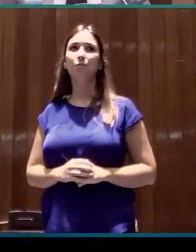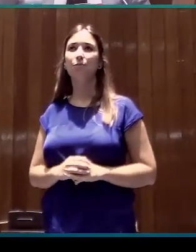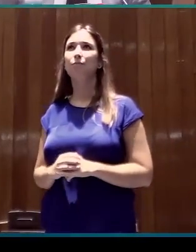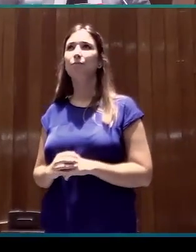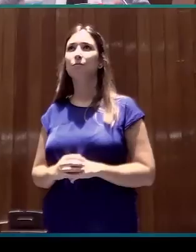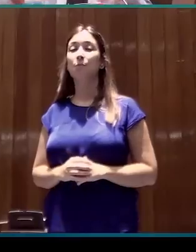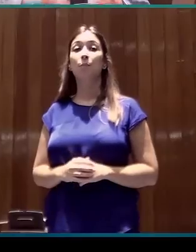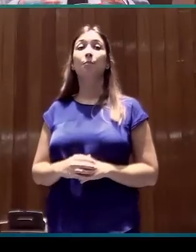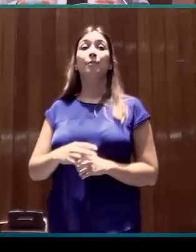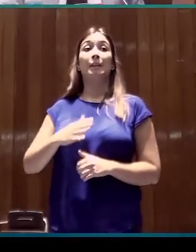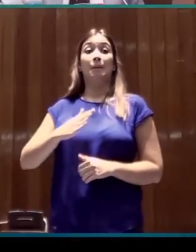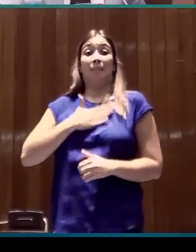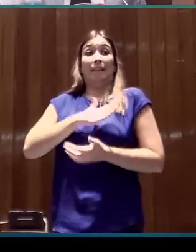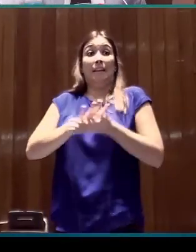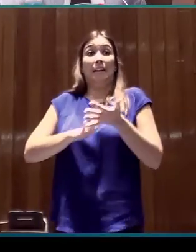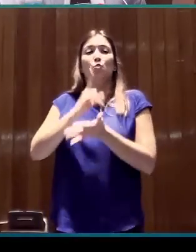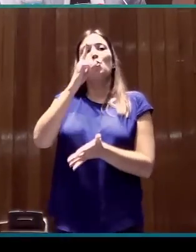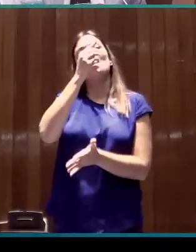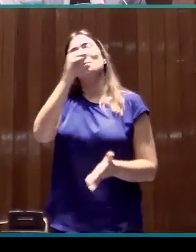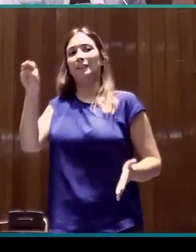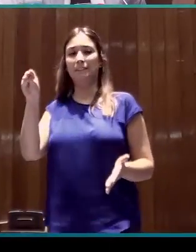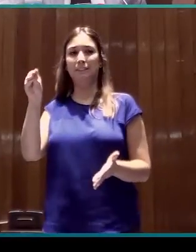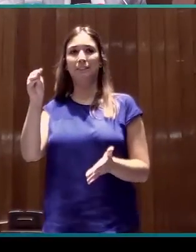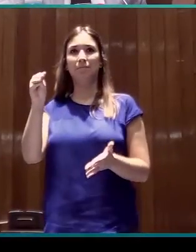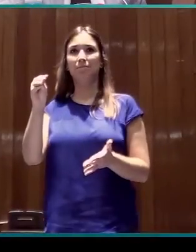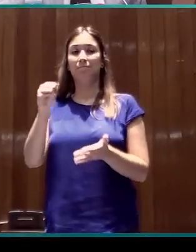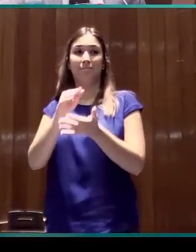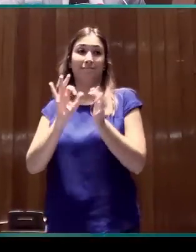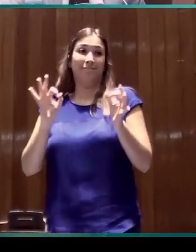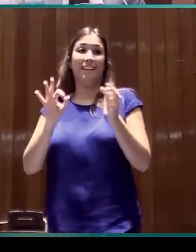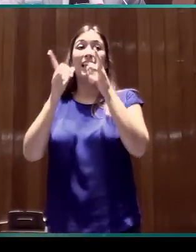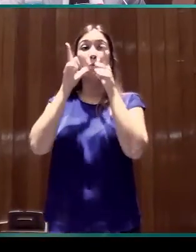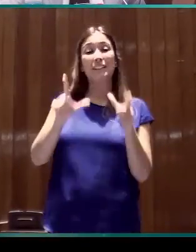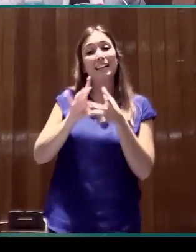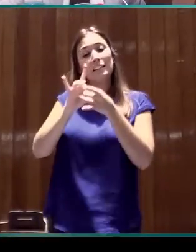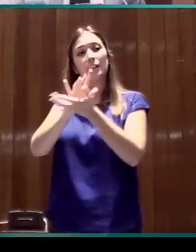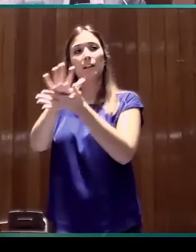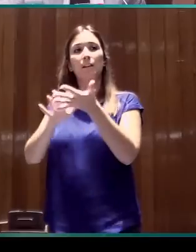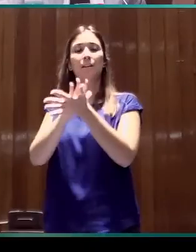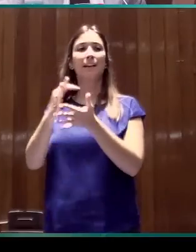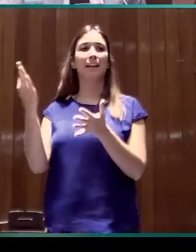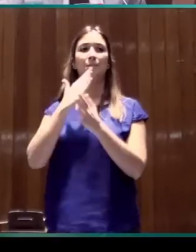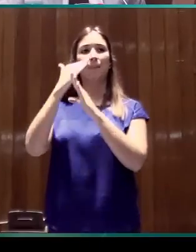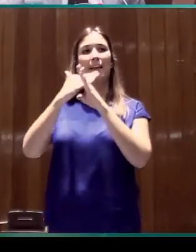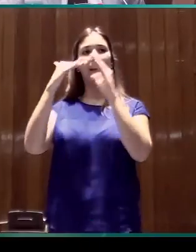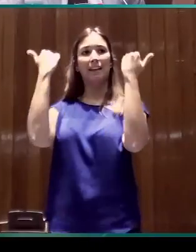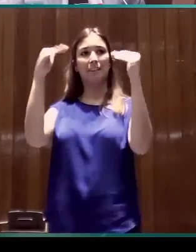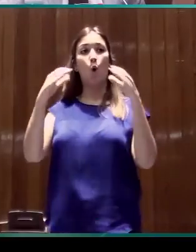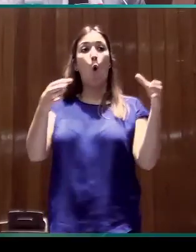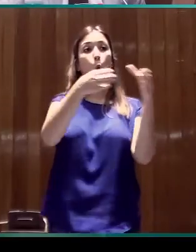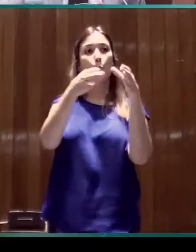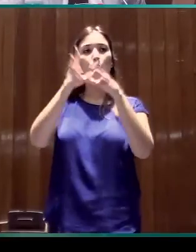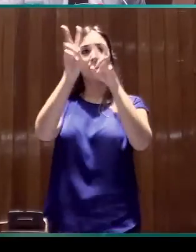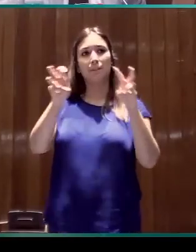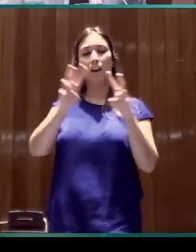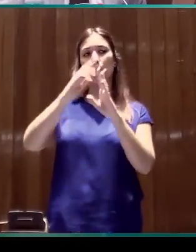Un punto añadido en nuestro caso de la lingüística y la lengua de signos es la escala de los grupos de investigación.